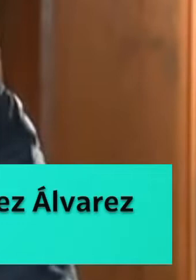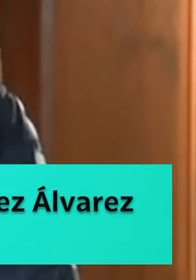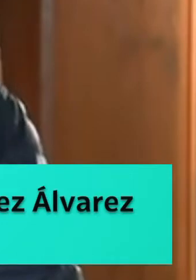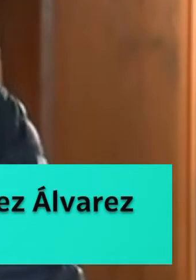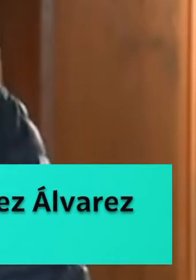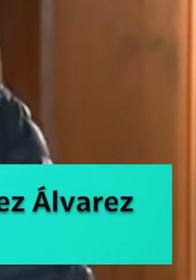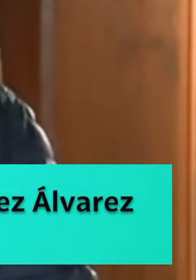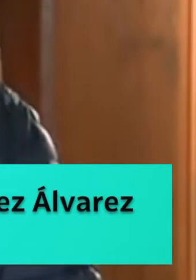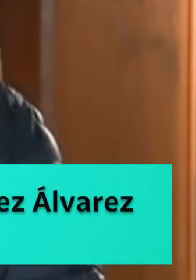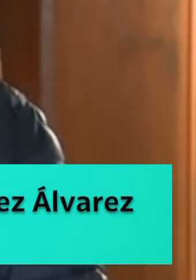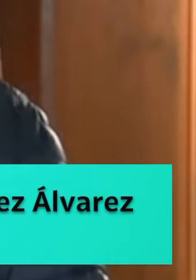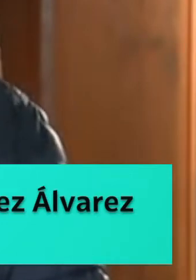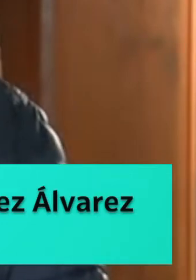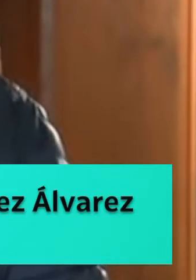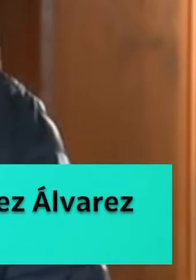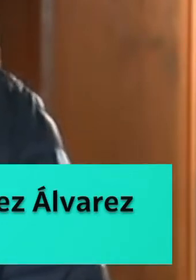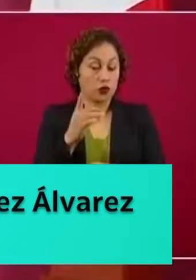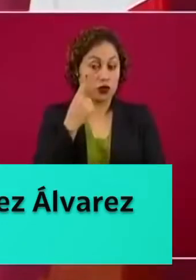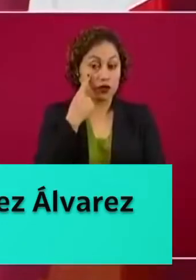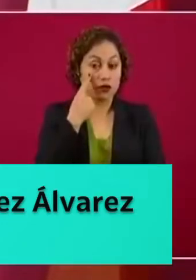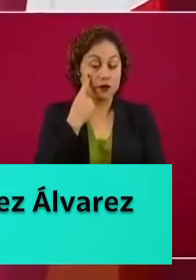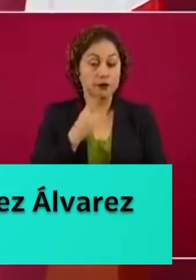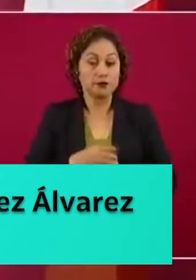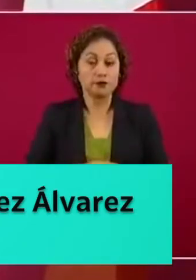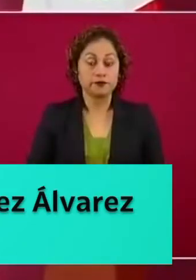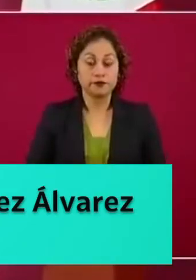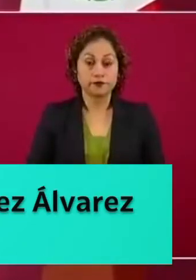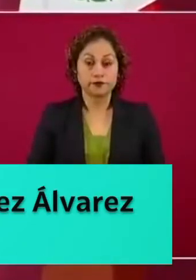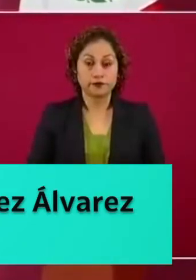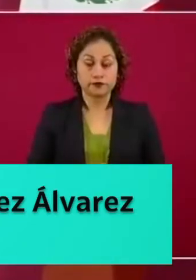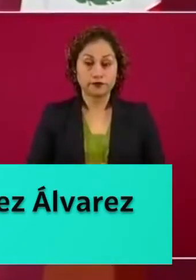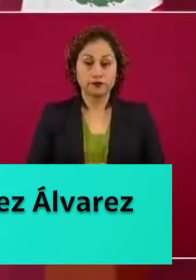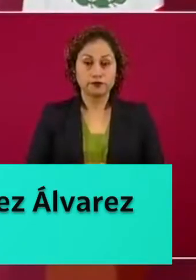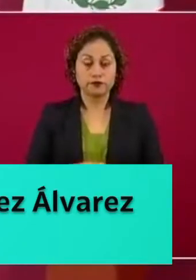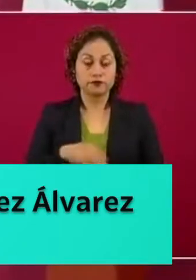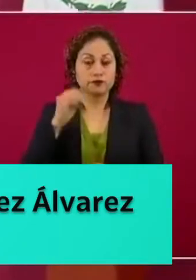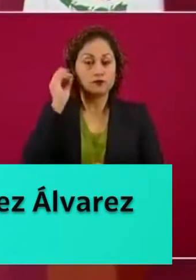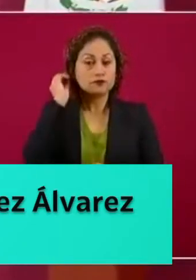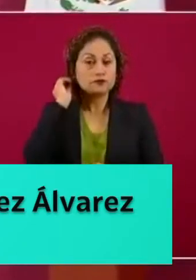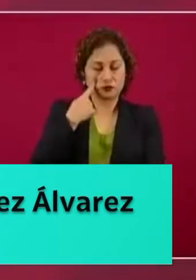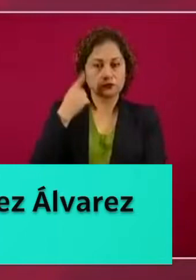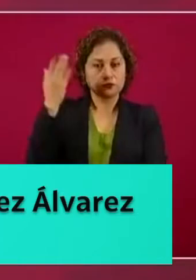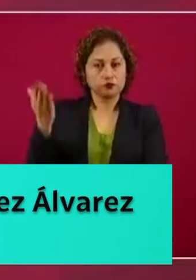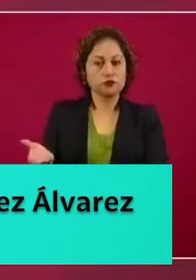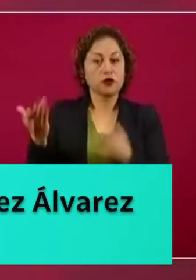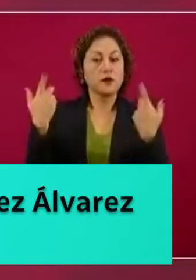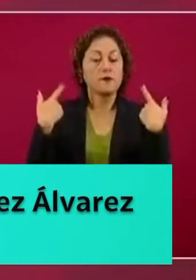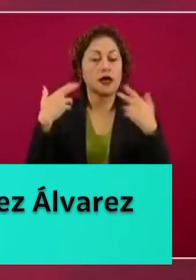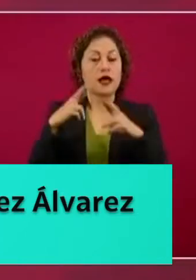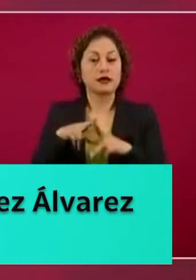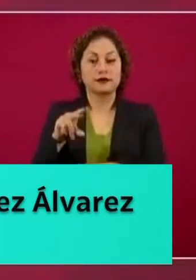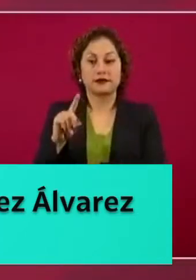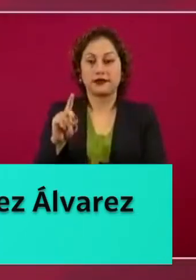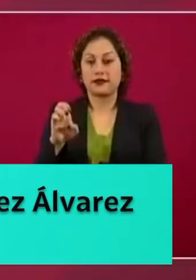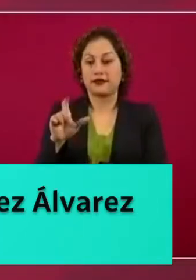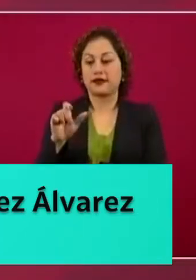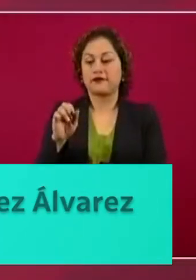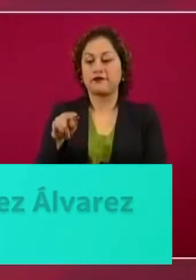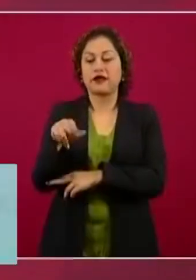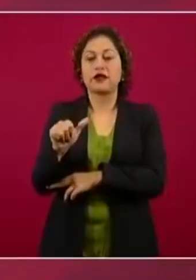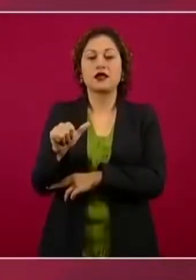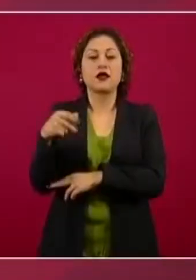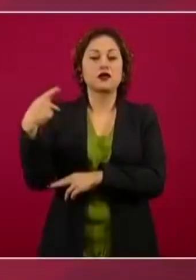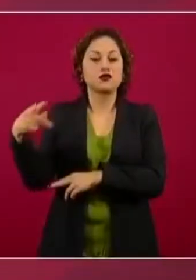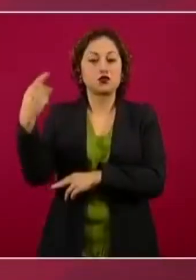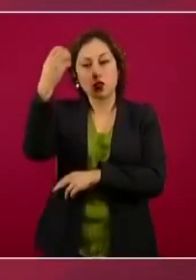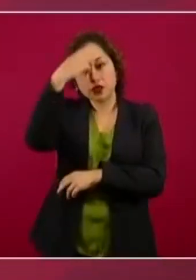Moctezuma Barragán al frente de la Secretaría de Educación Pública. Cabe recordar que la semana pasada el presidente López Obrador informó que